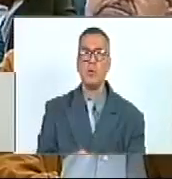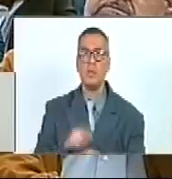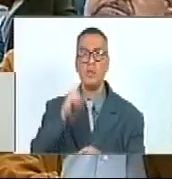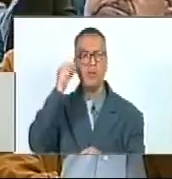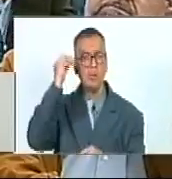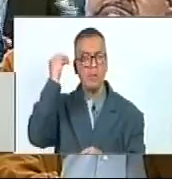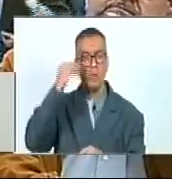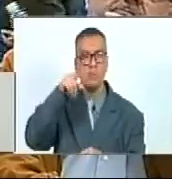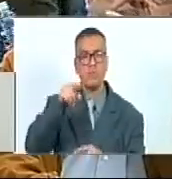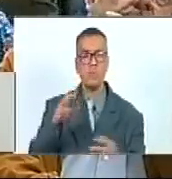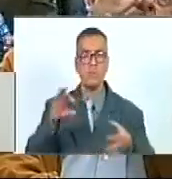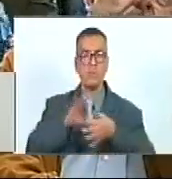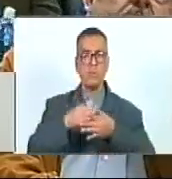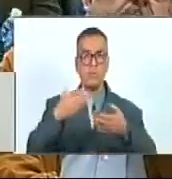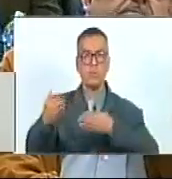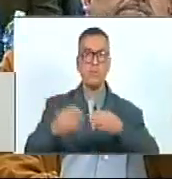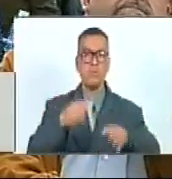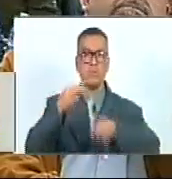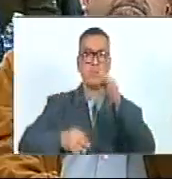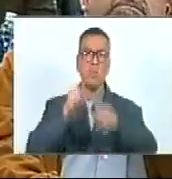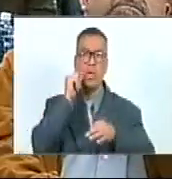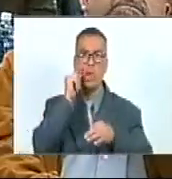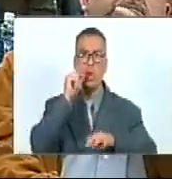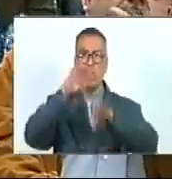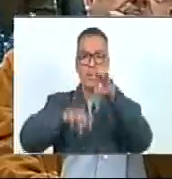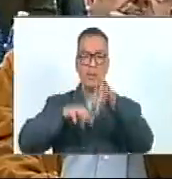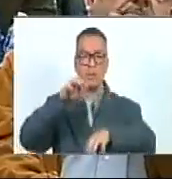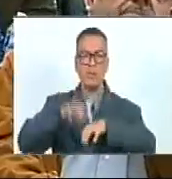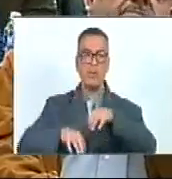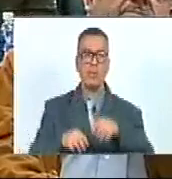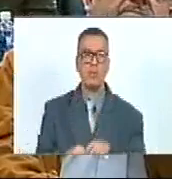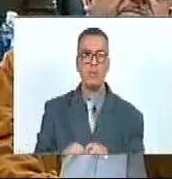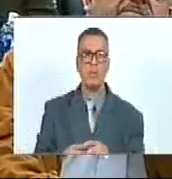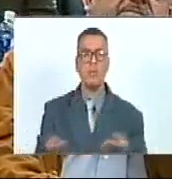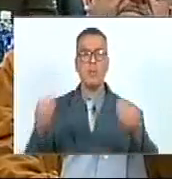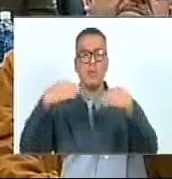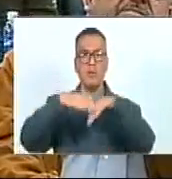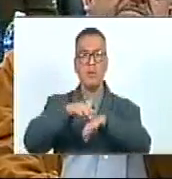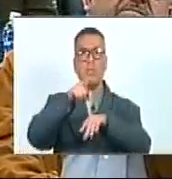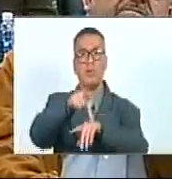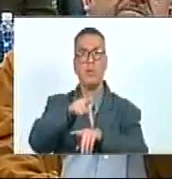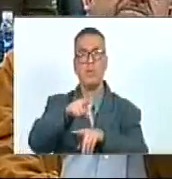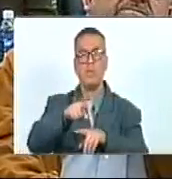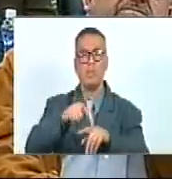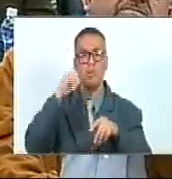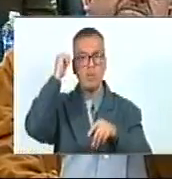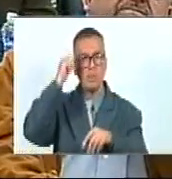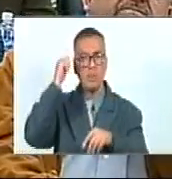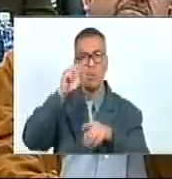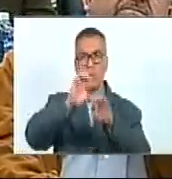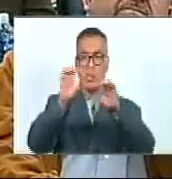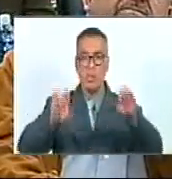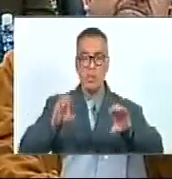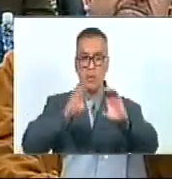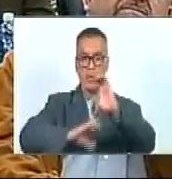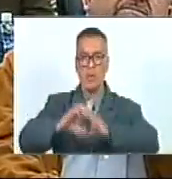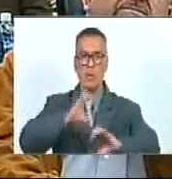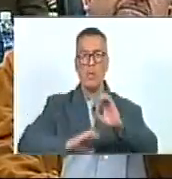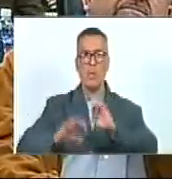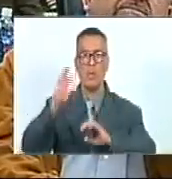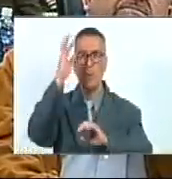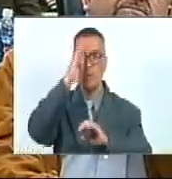Repensar La Relación Jurídica Hombre Animal Y Que Se incorporen En Ese Análisis Elementos Científicos Y